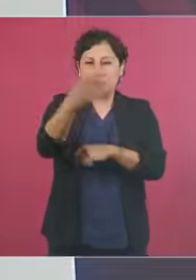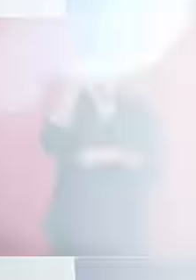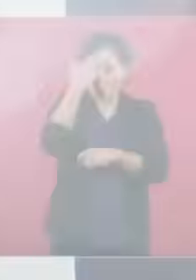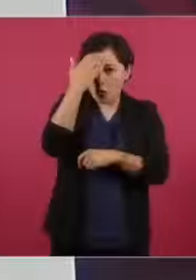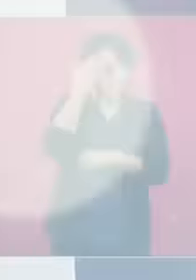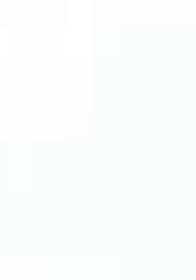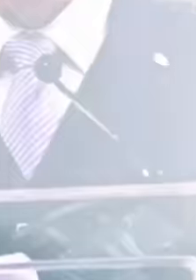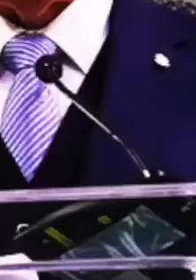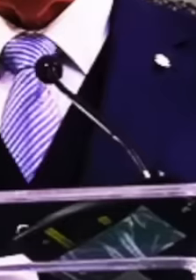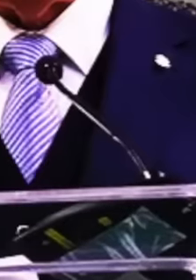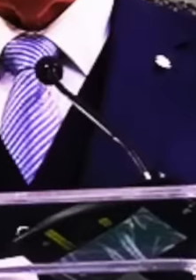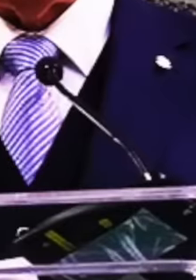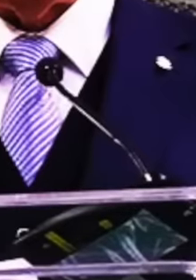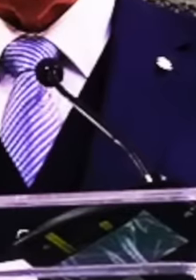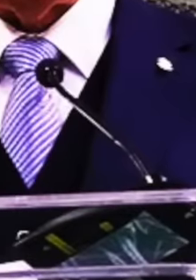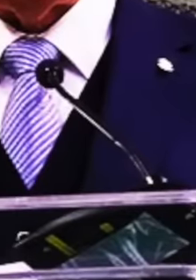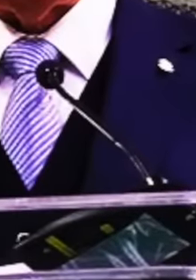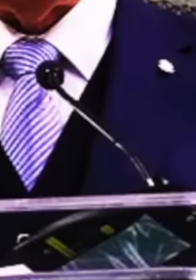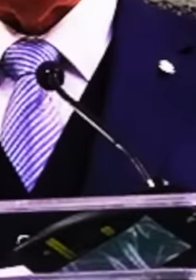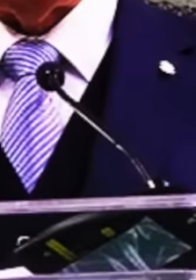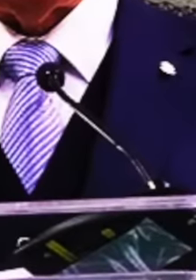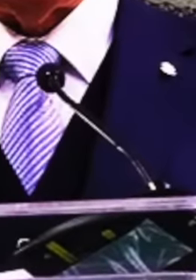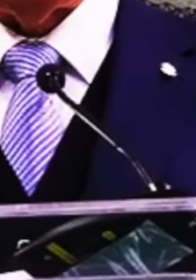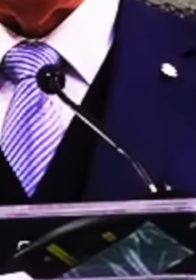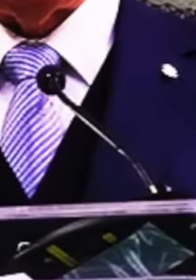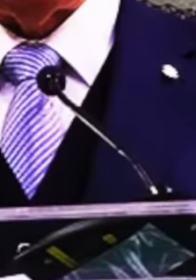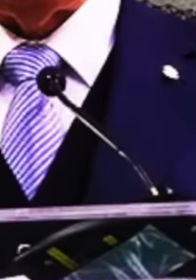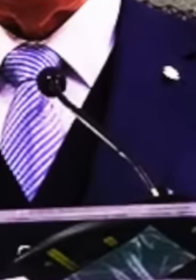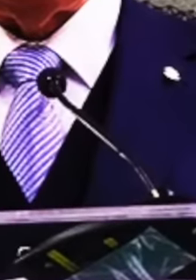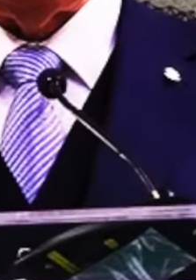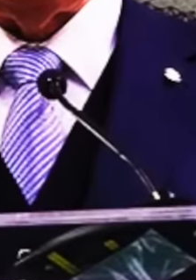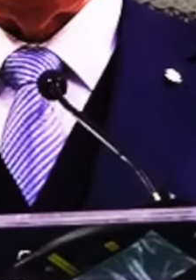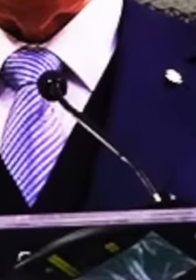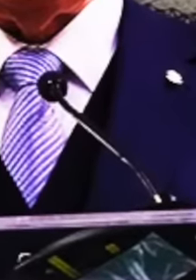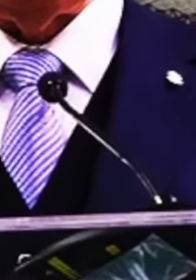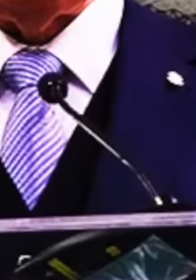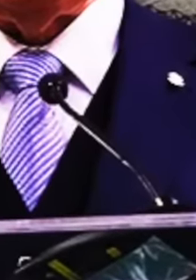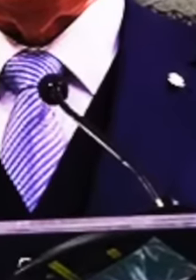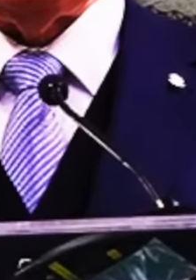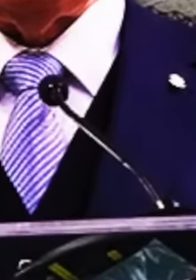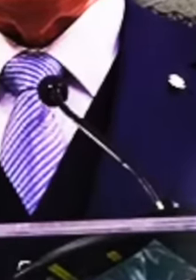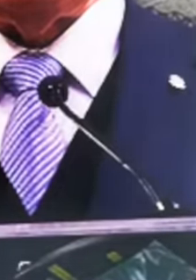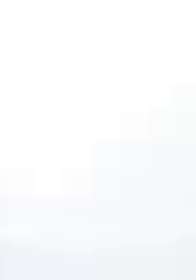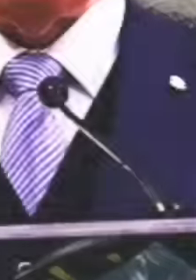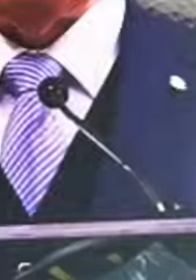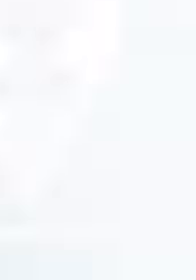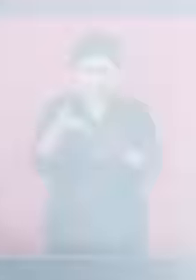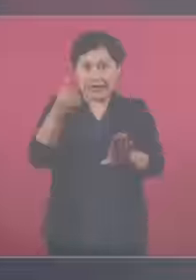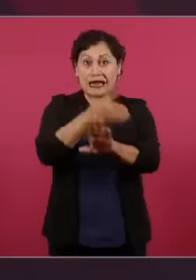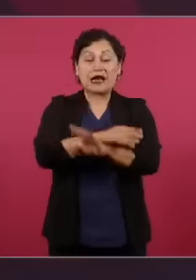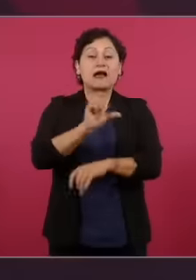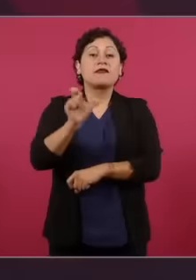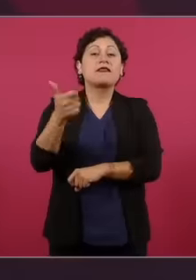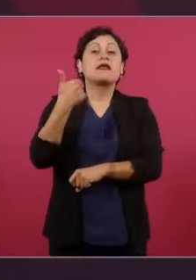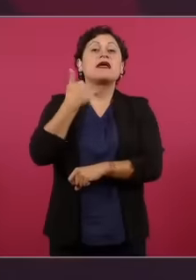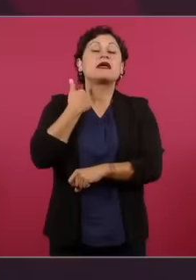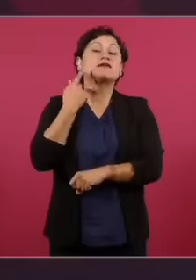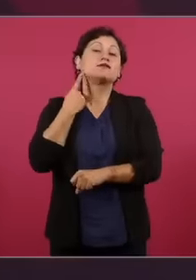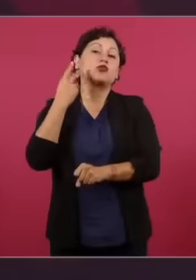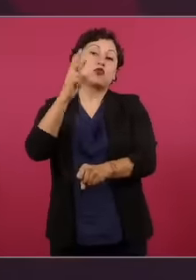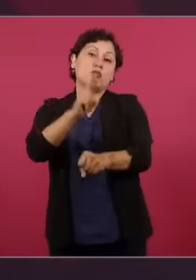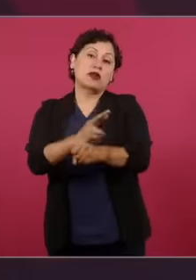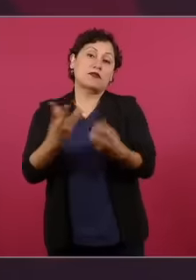está, después de ser procurador de Salinas, está,